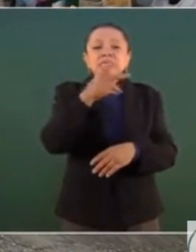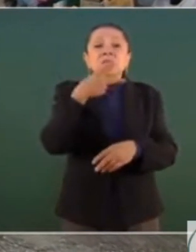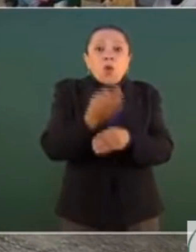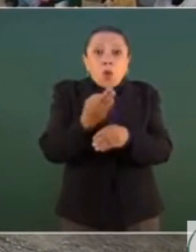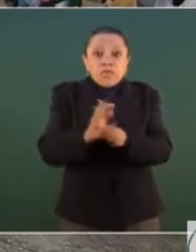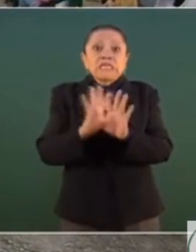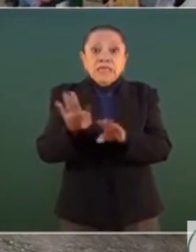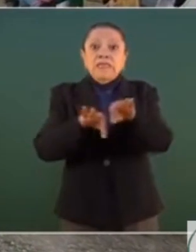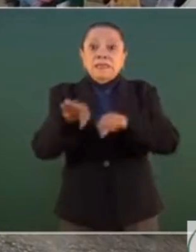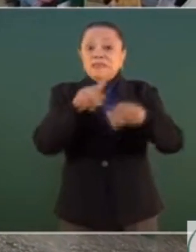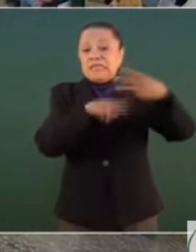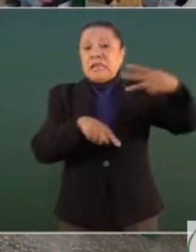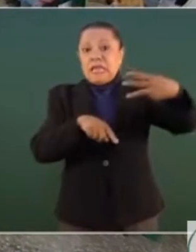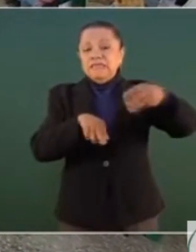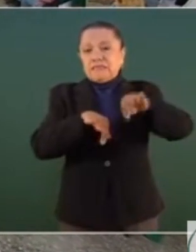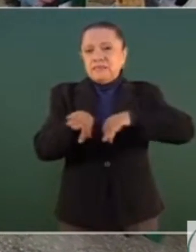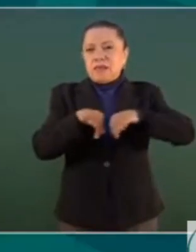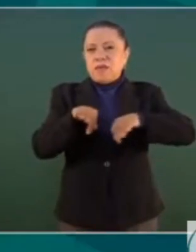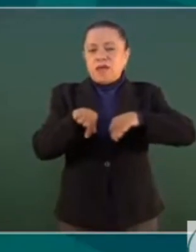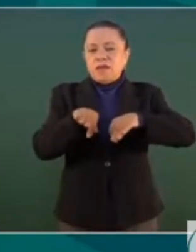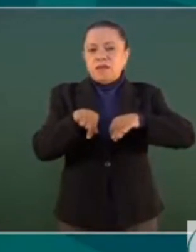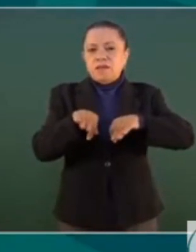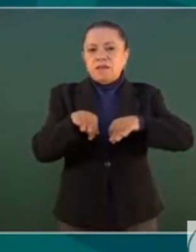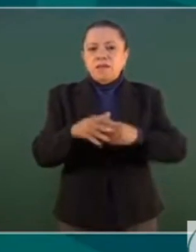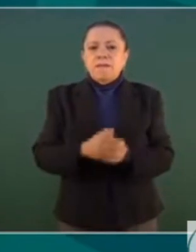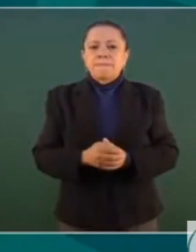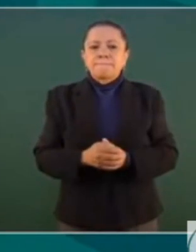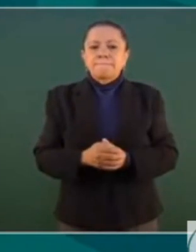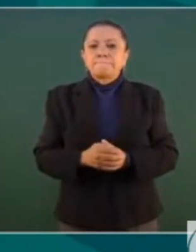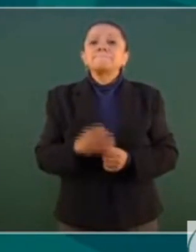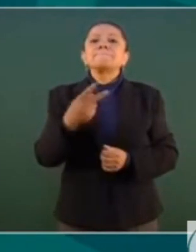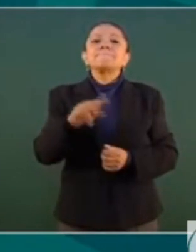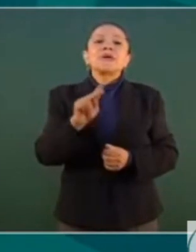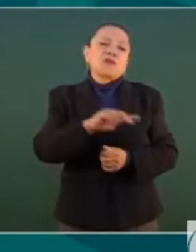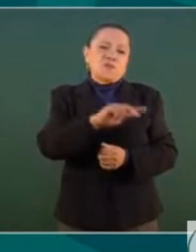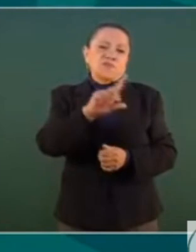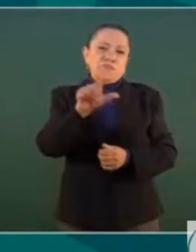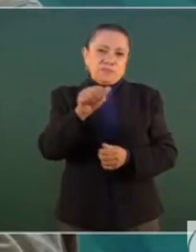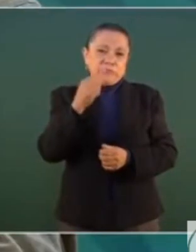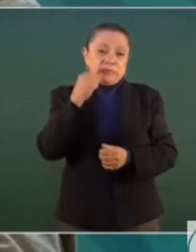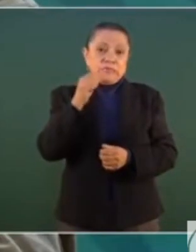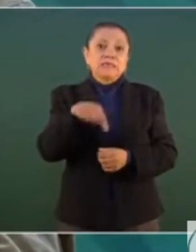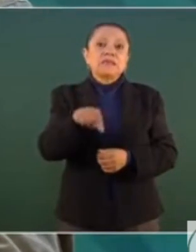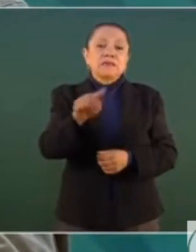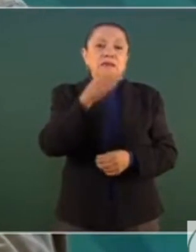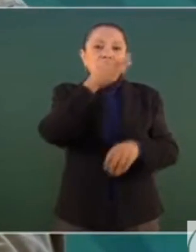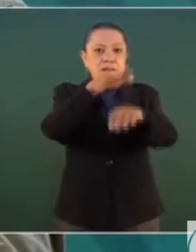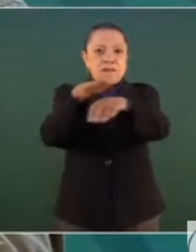vamos a dar a conocer es